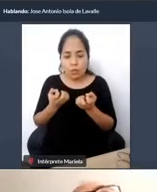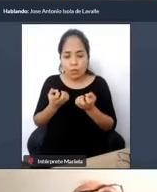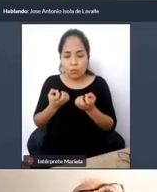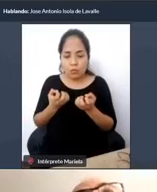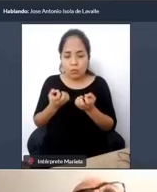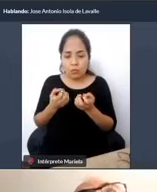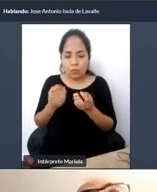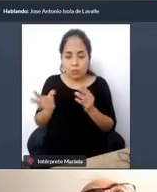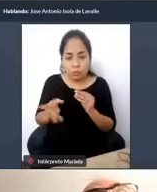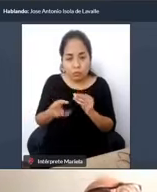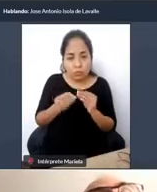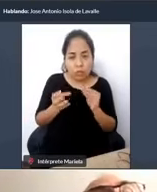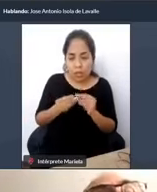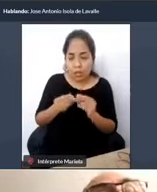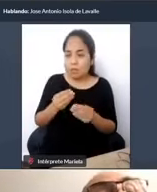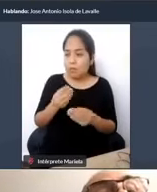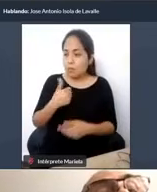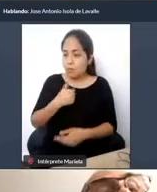en la movilización